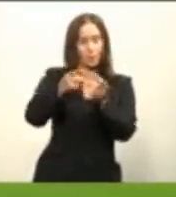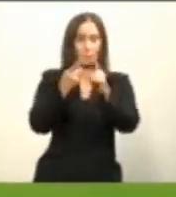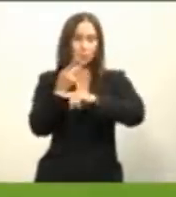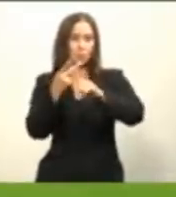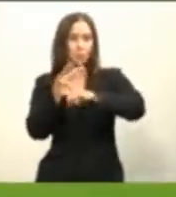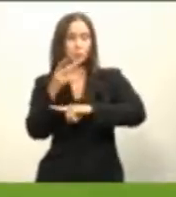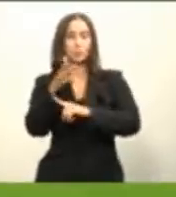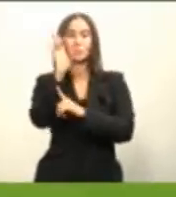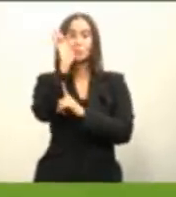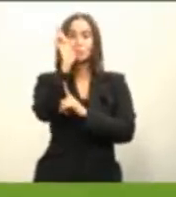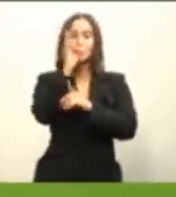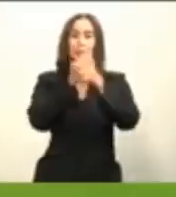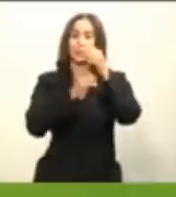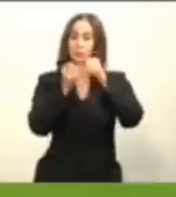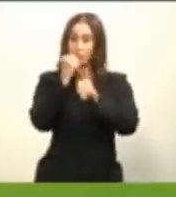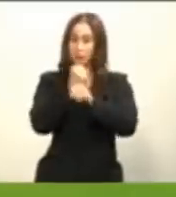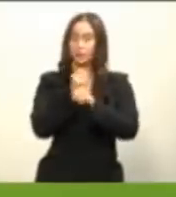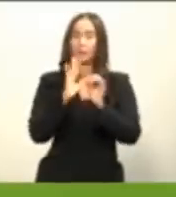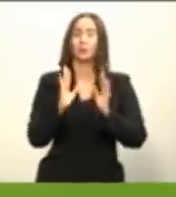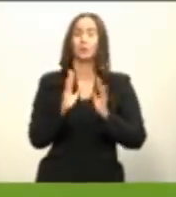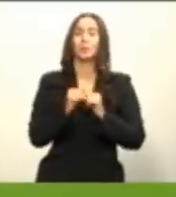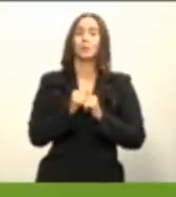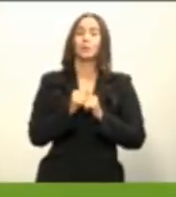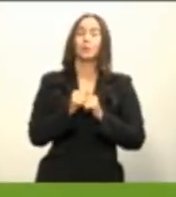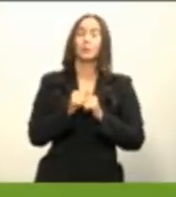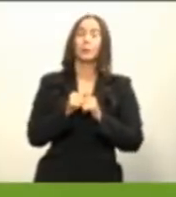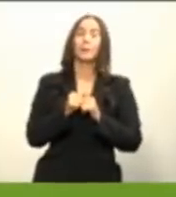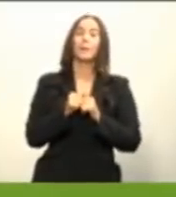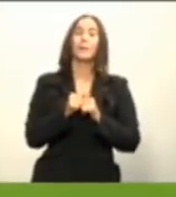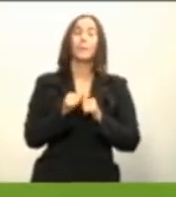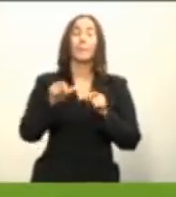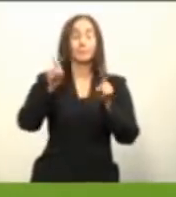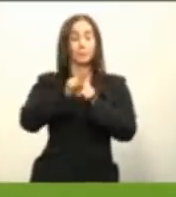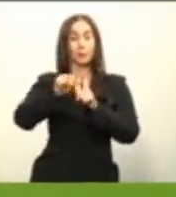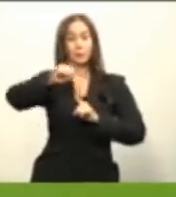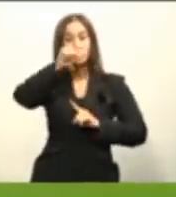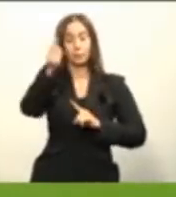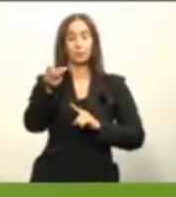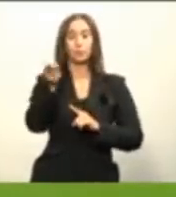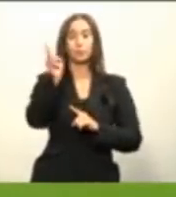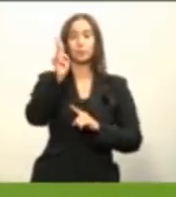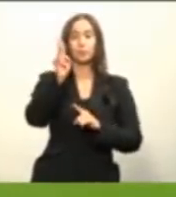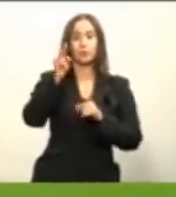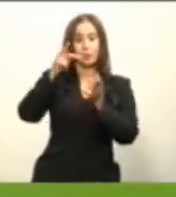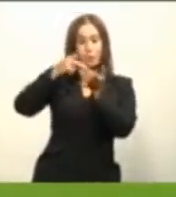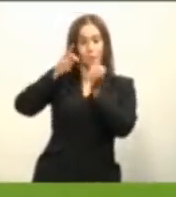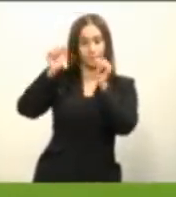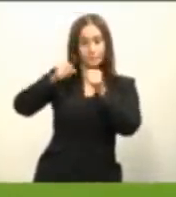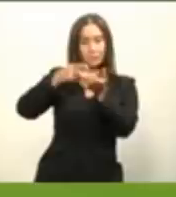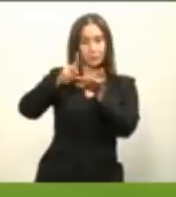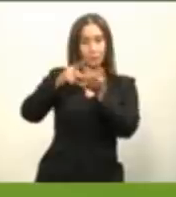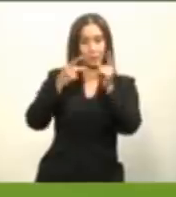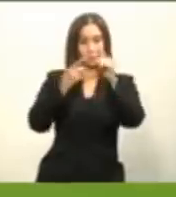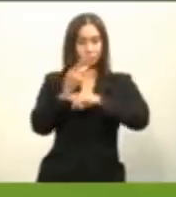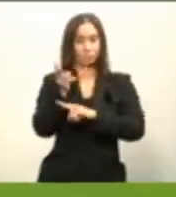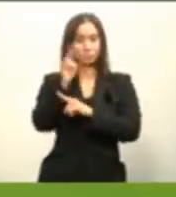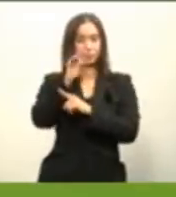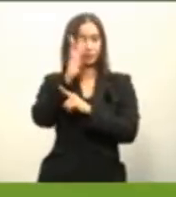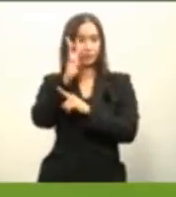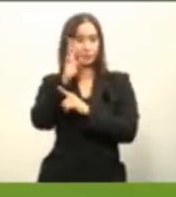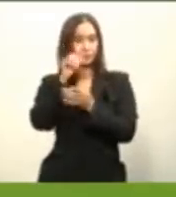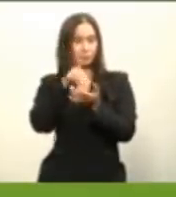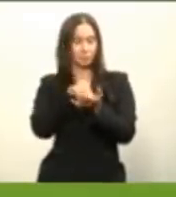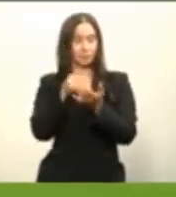hasta 2.5 salarios que ronda los 26 mil pesos para viviendas de interés prioritario llamada